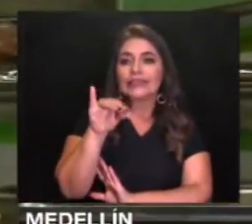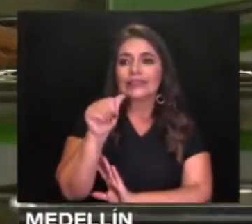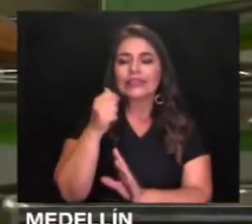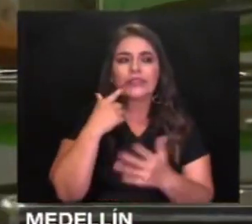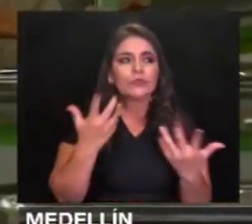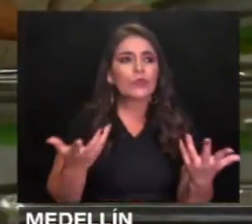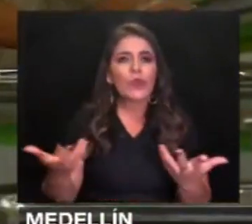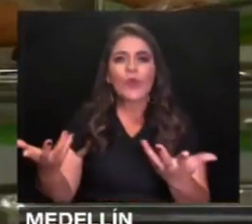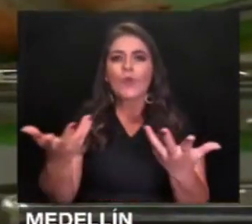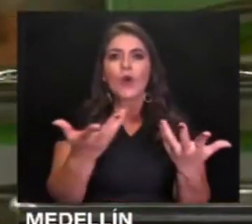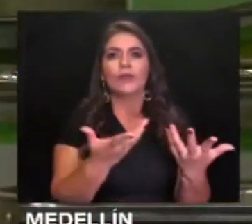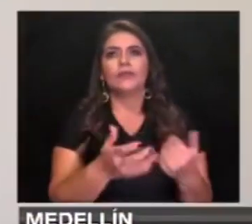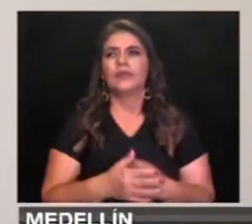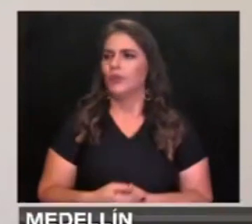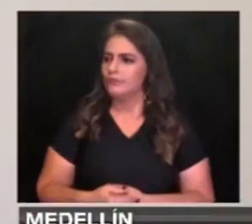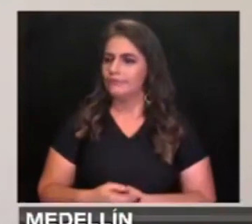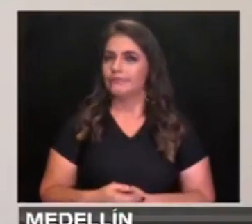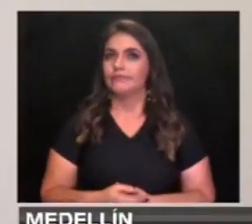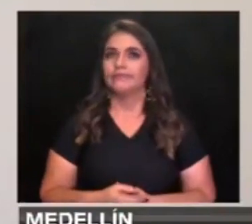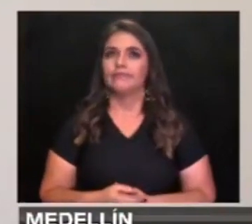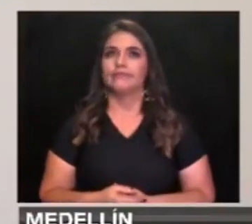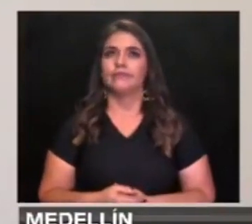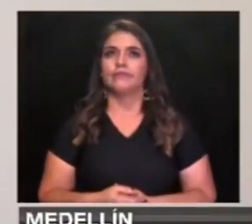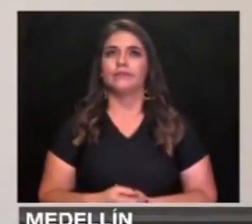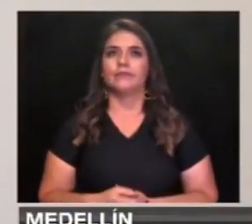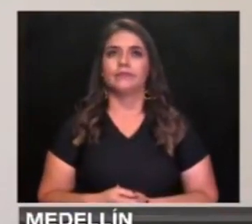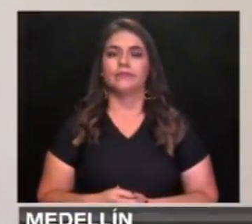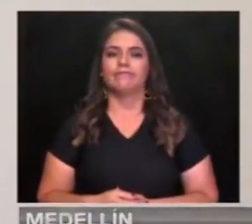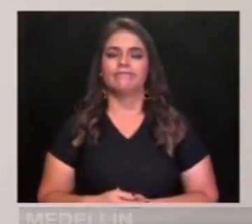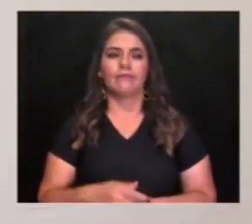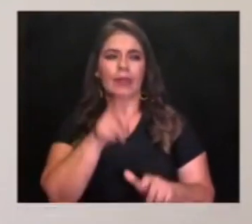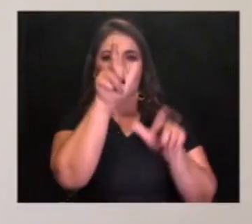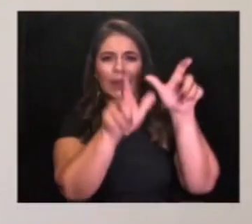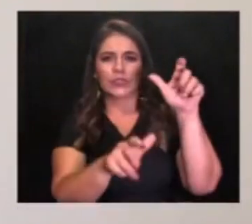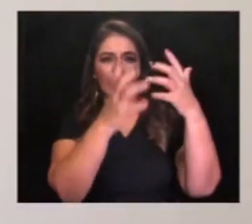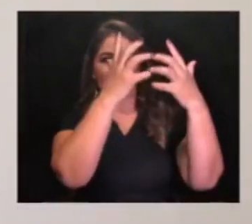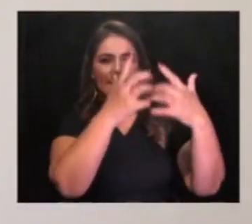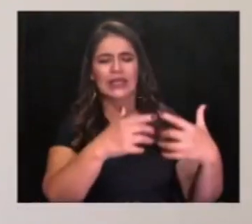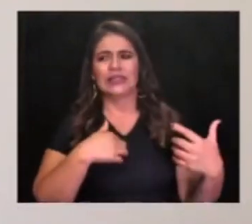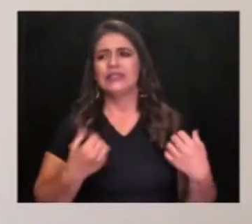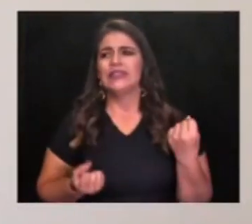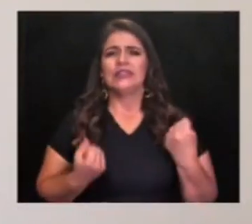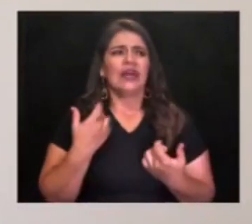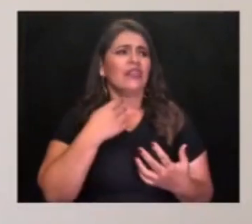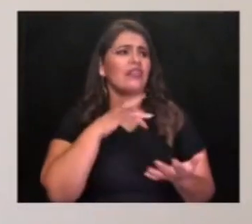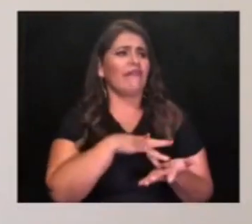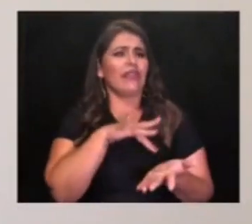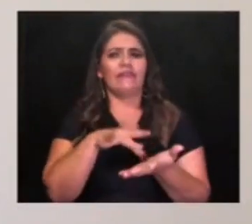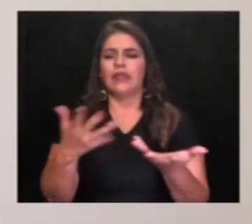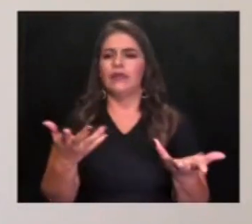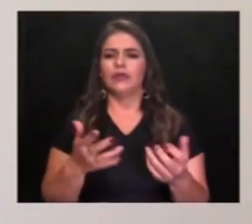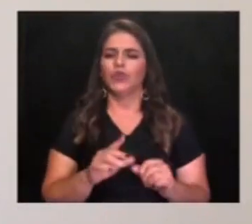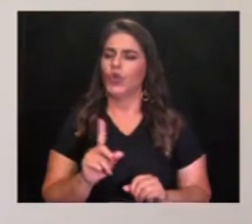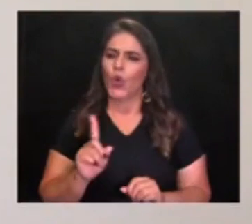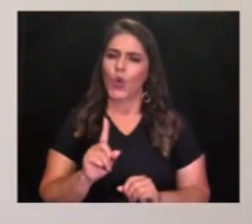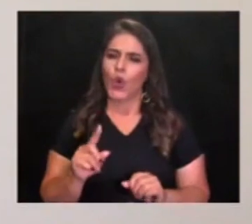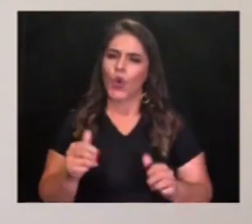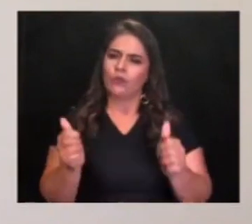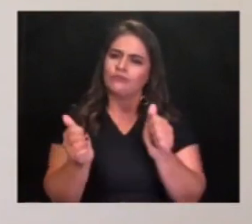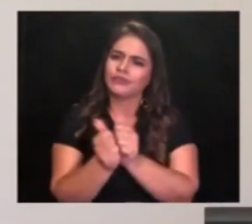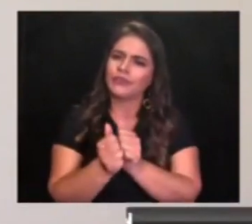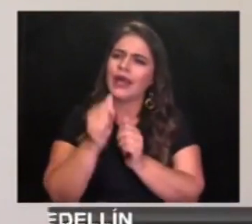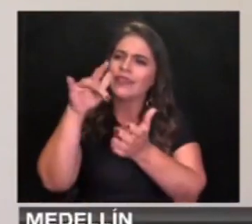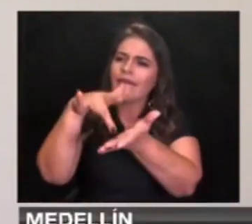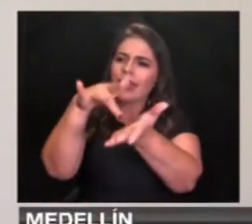¿por qué es una oportunidad? Buscamos que las personas se sientan más tranquilas porque podemos sentarnos con todos estos acreedores